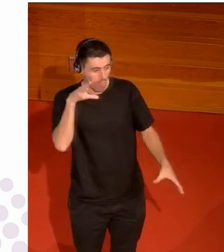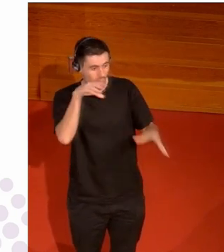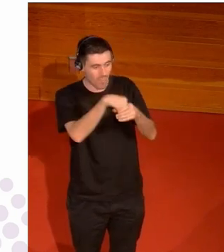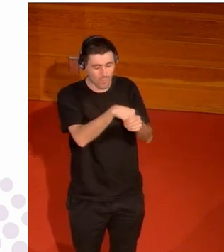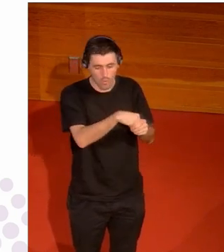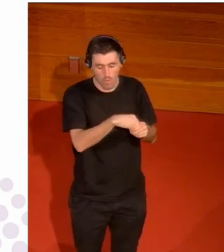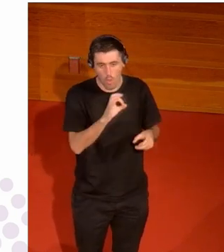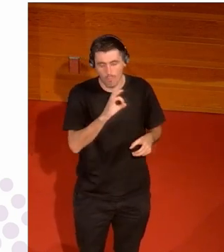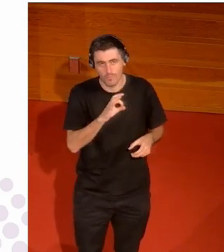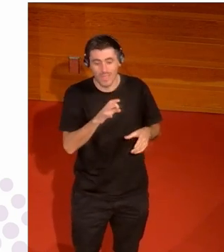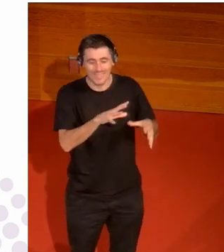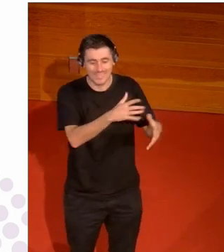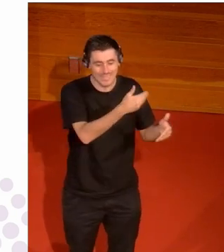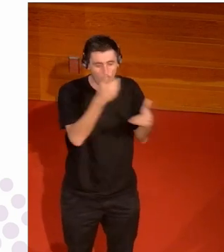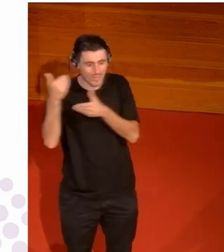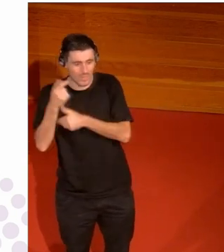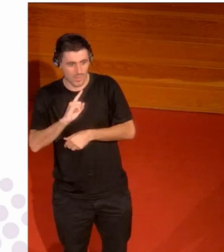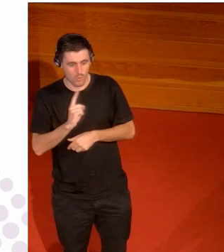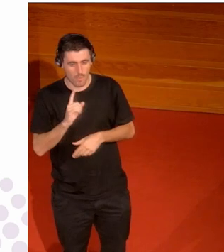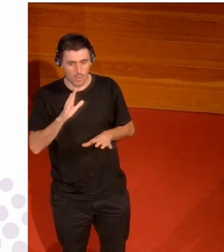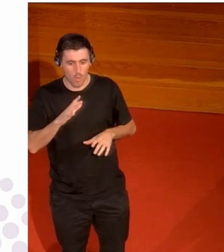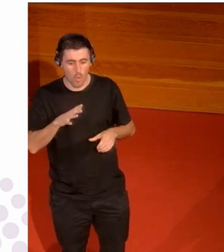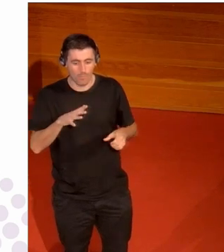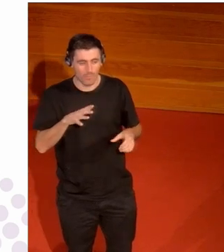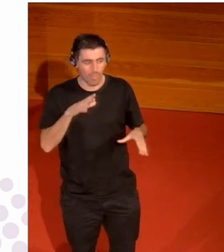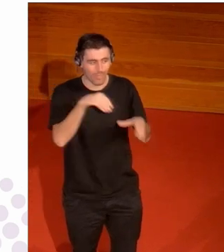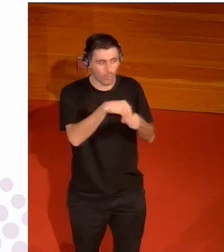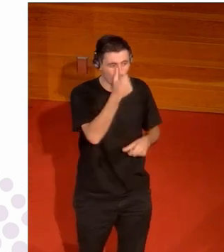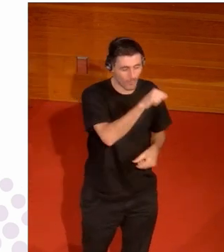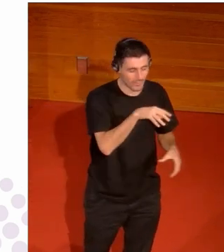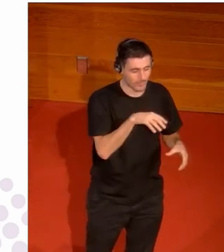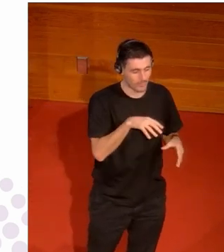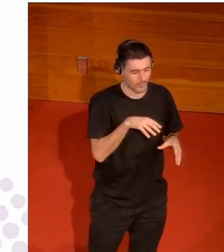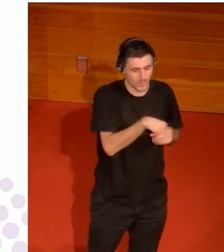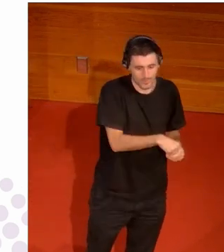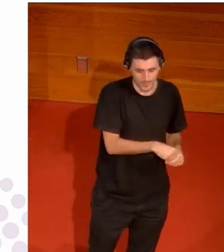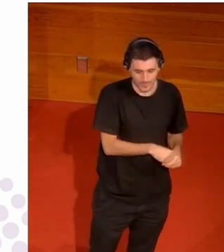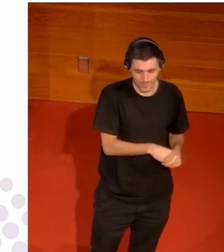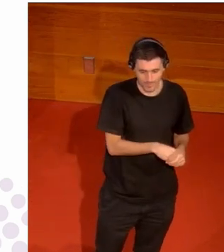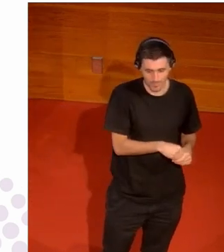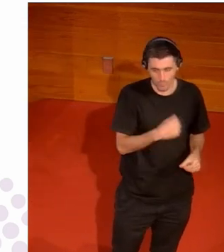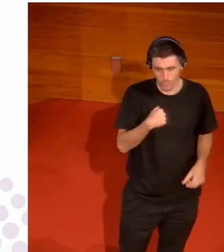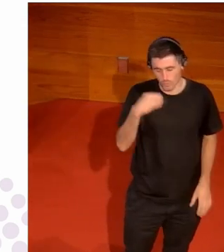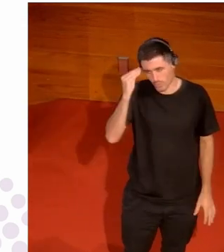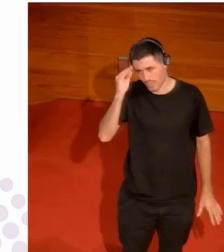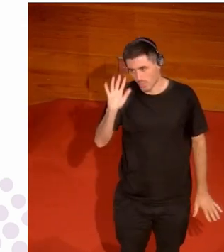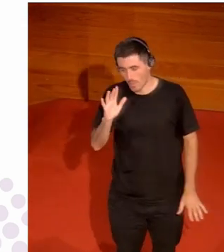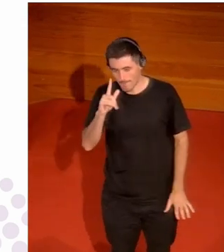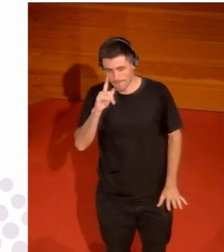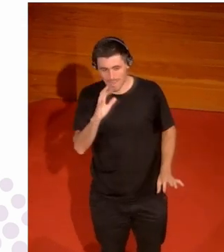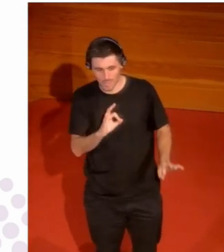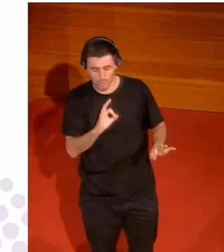secuestradas no voy a decir pero sí ocupadas por varones yo también creo que no sólo es un